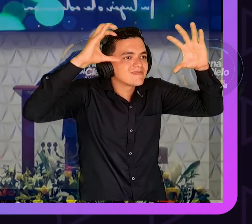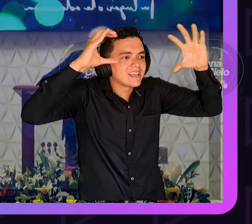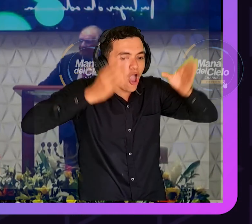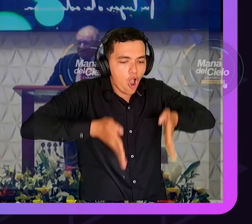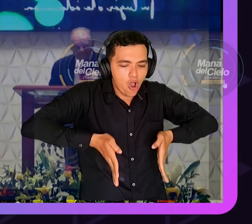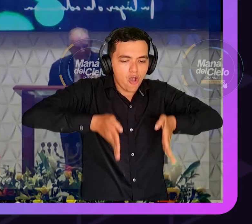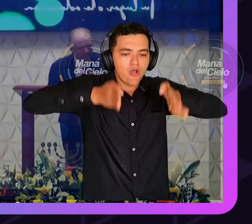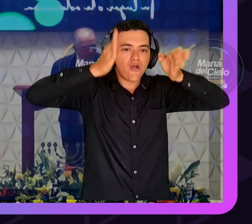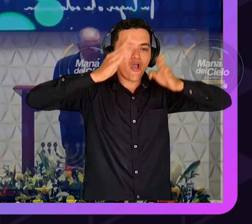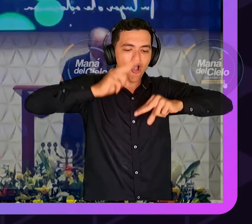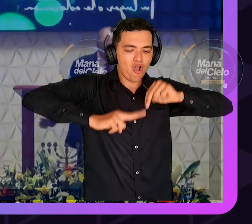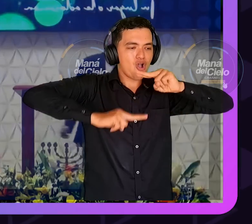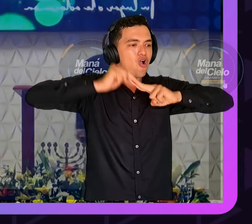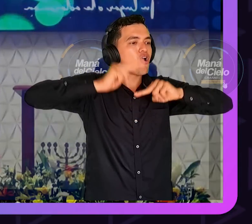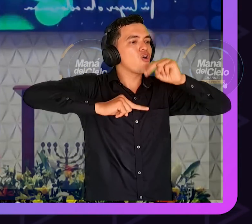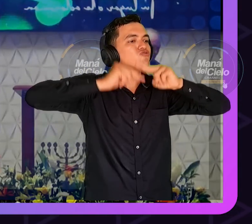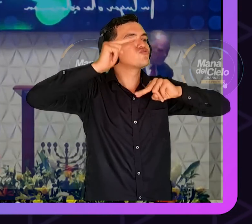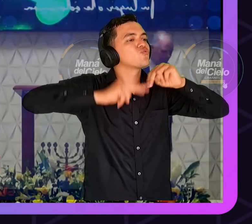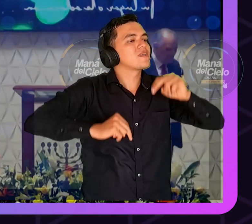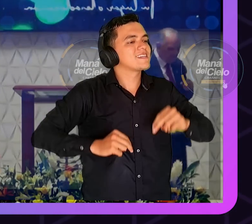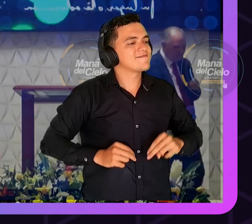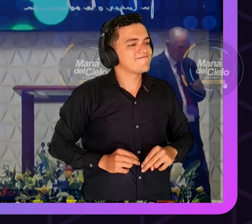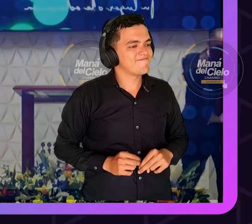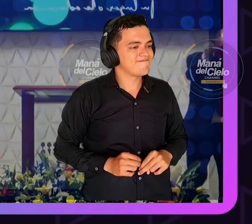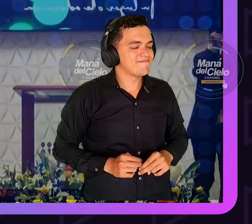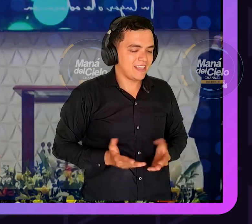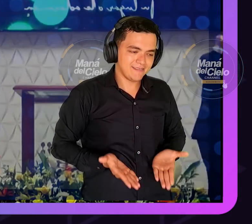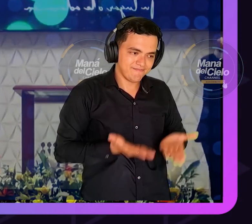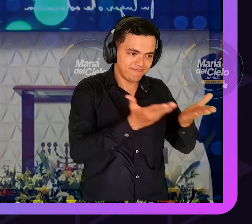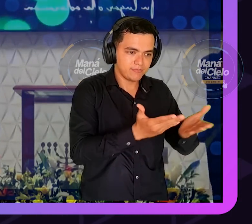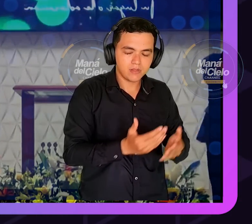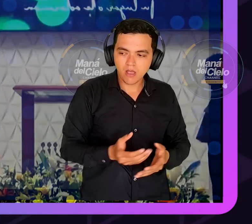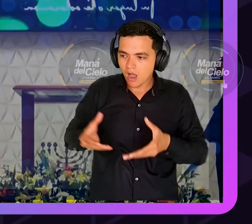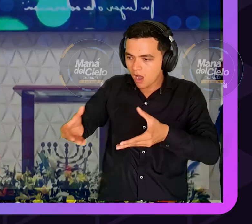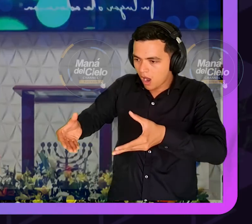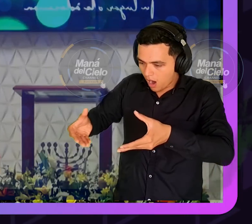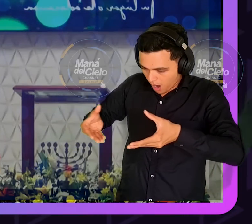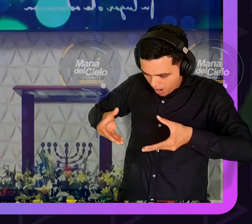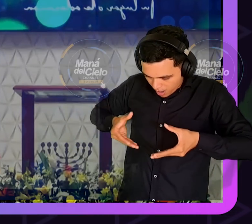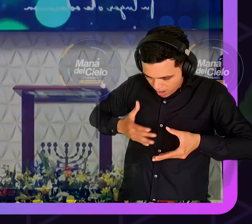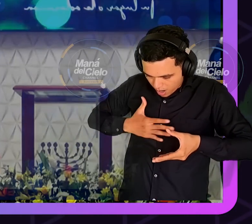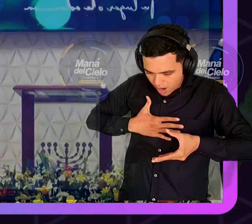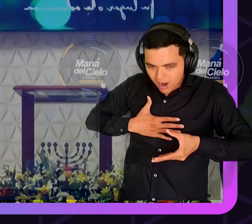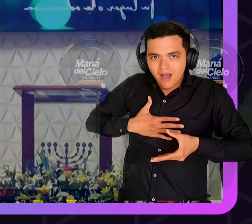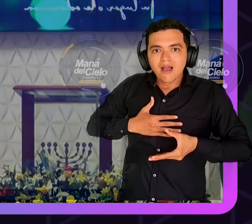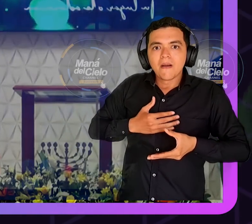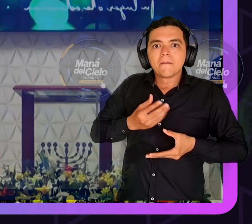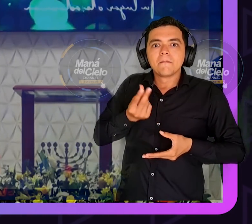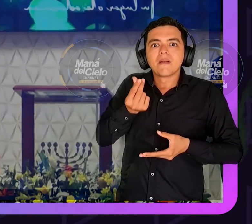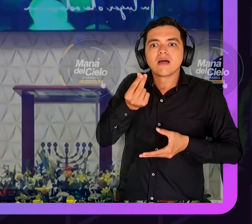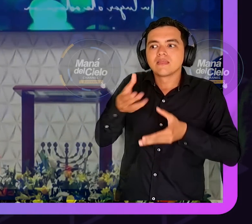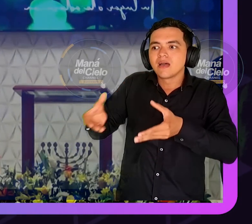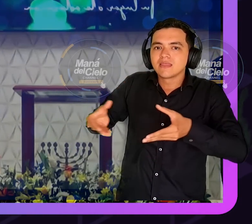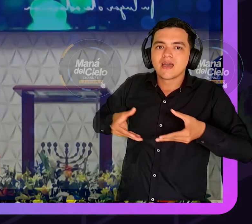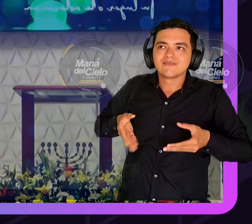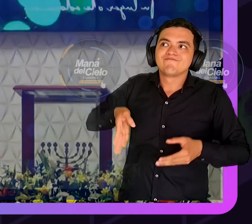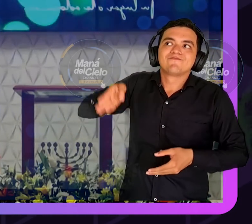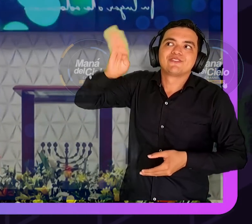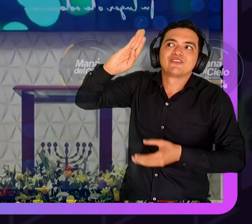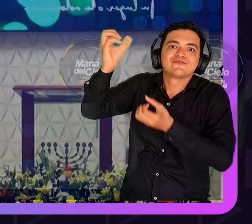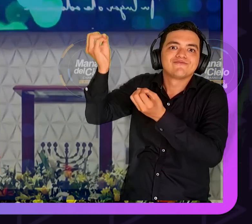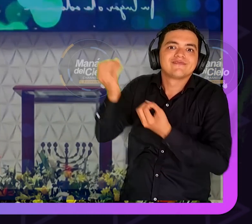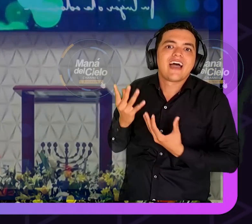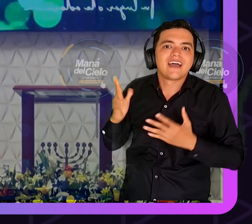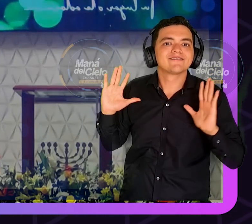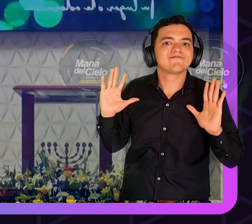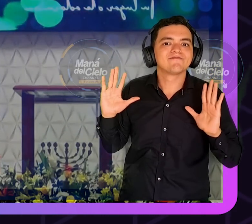esta iglesia necesita tenerlo irrenunciable crea en la palabra pero usted tiene que tener base usted